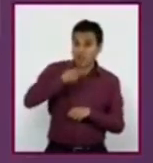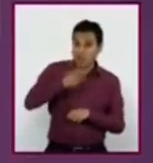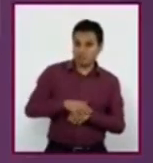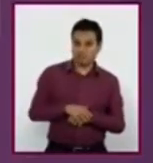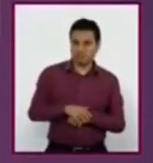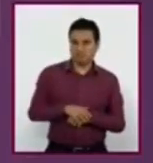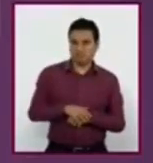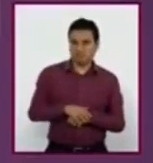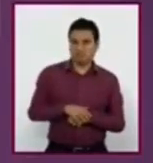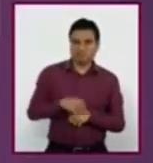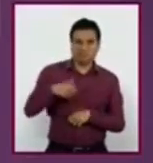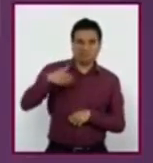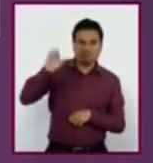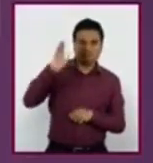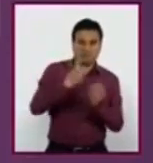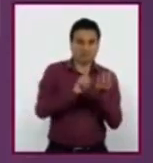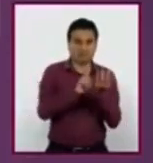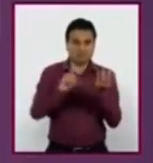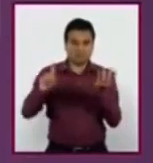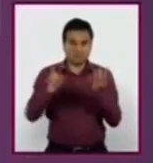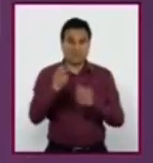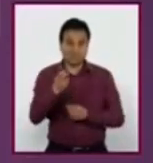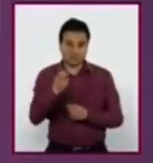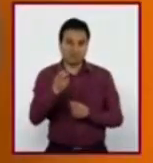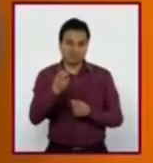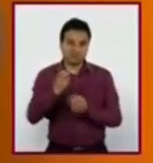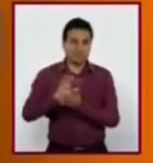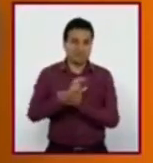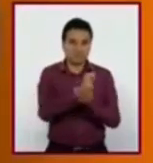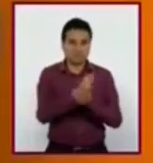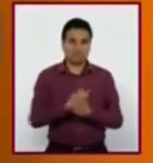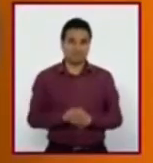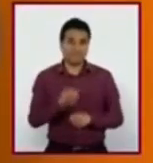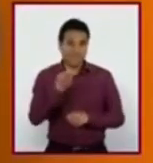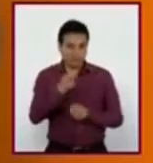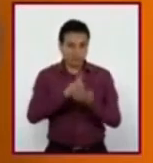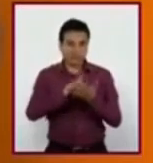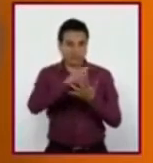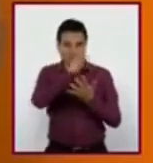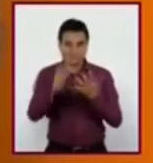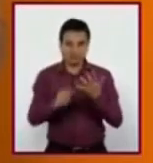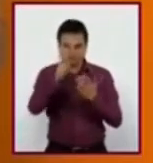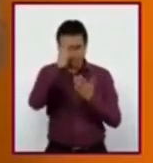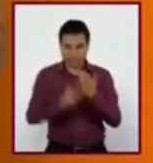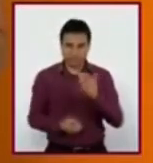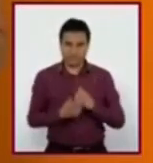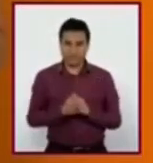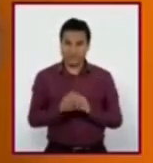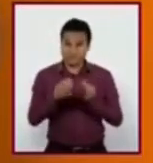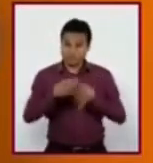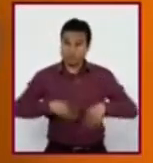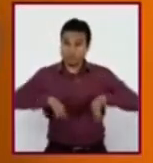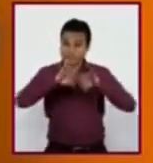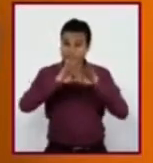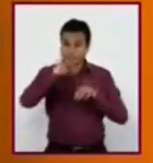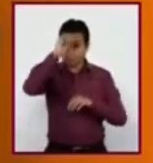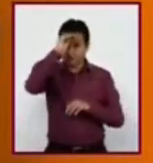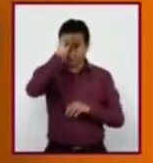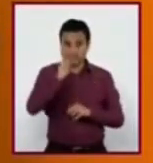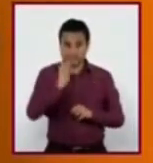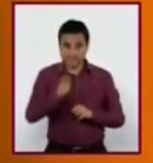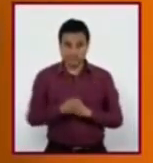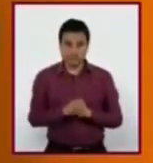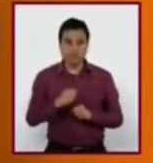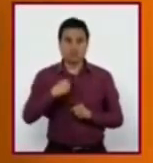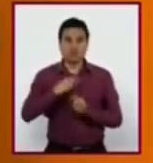atenta contra los derechos fundamentales de los seres humanos. Uno de los aspectos a reflexionar en esta sesión es cómo podemos